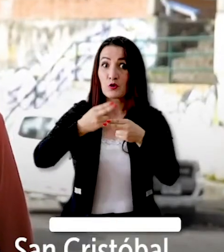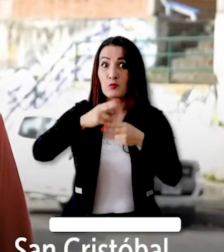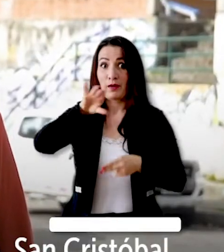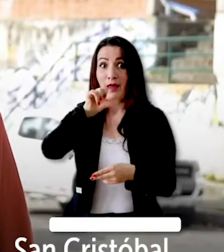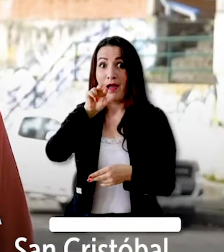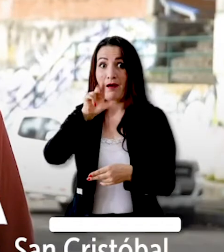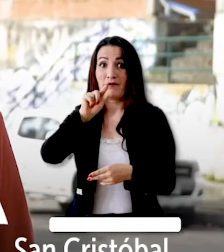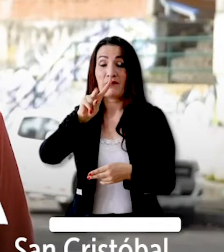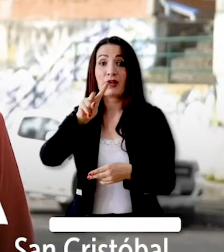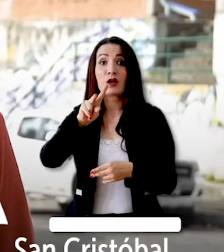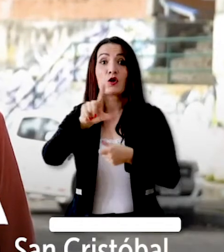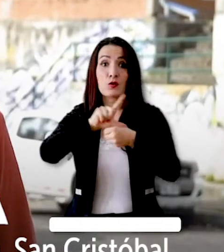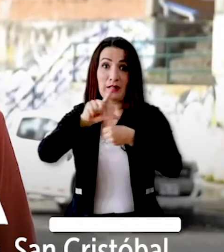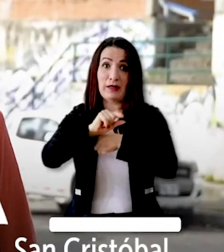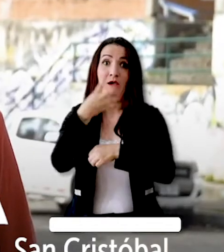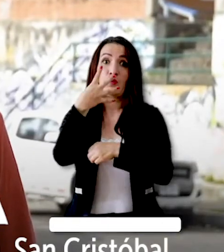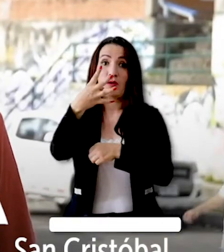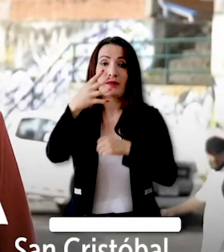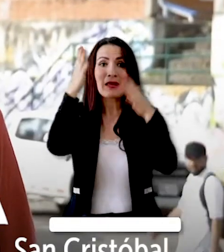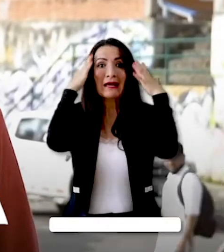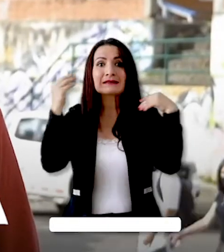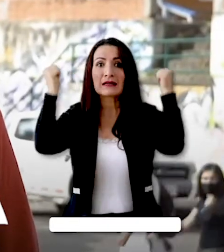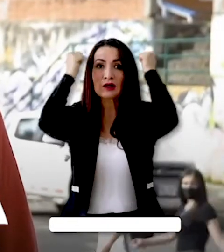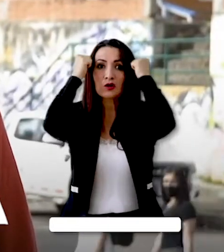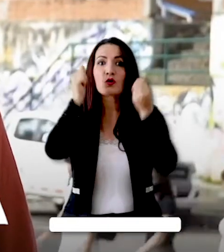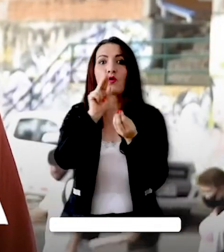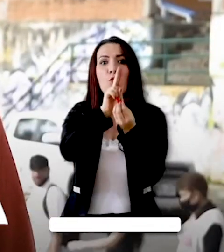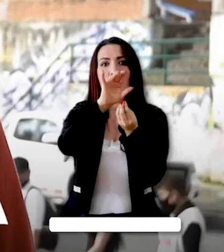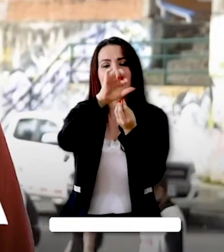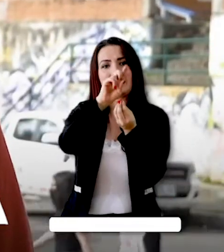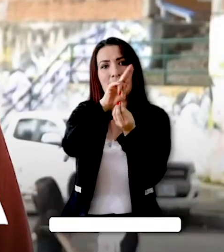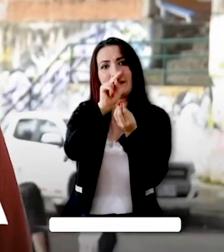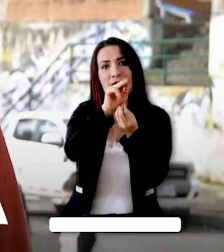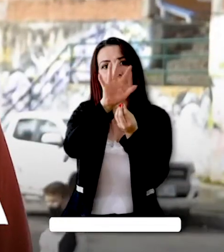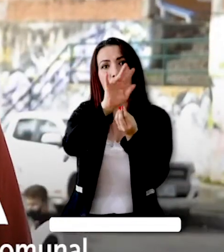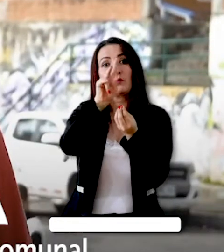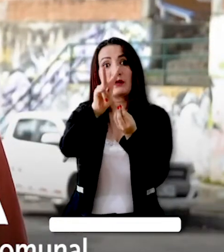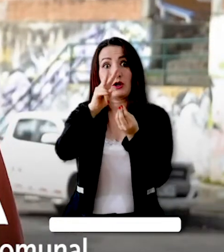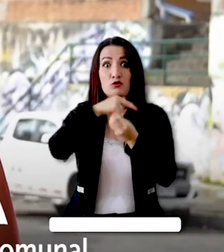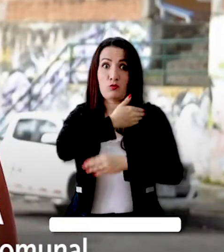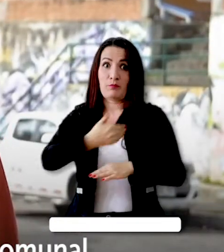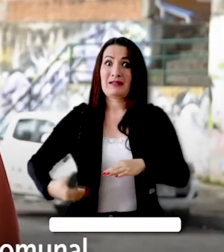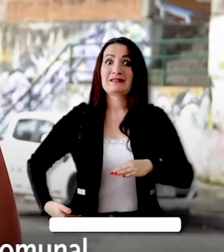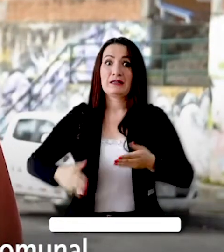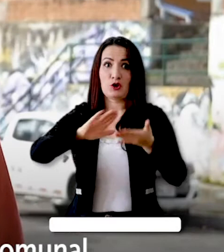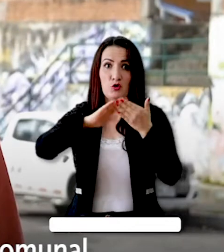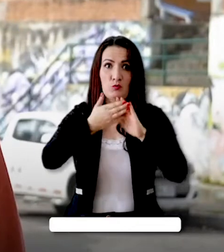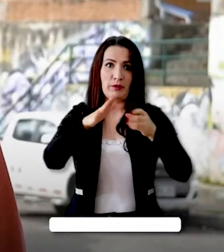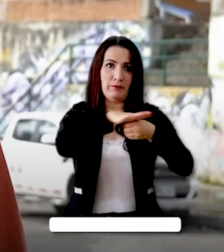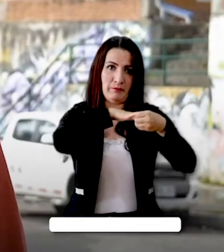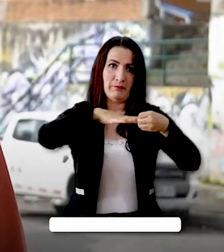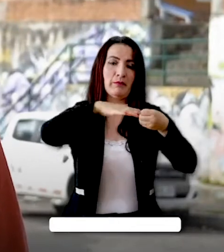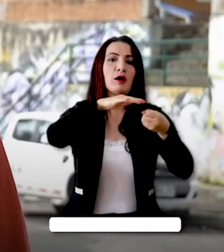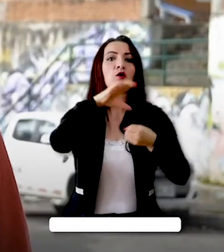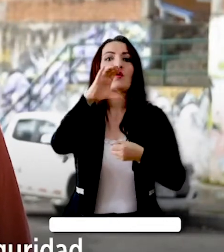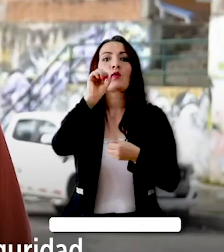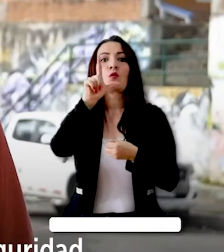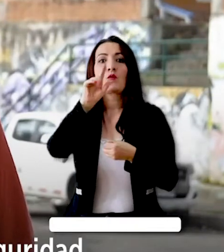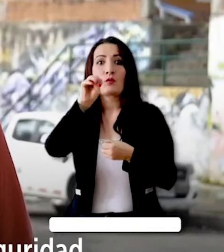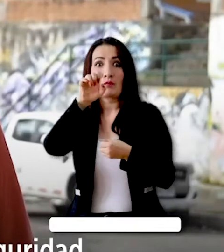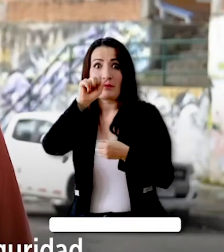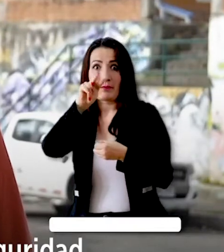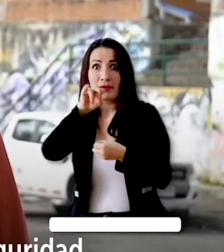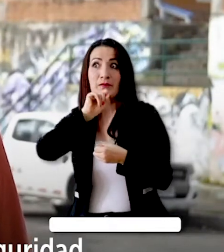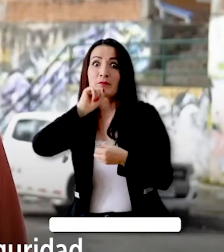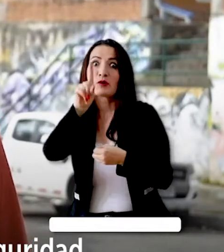nombre es Javier Cruz, de la localidad Cuarta, San Cristóbal, UPZ 52. Como presidente de la Junta de Acción Comunal del Barrio de la Colmena, quiero